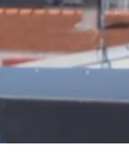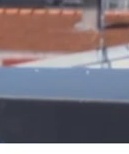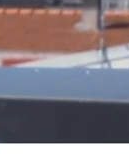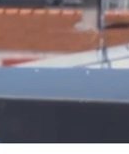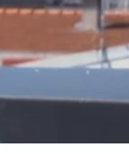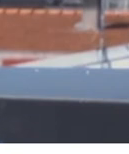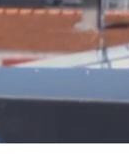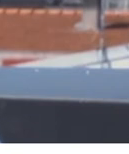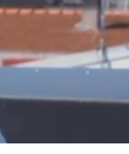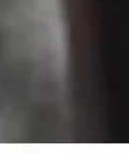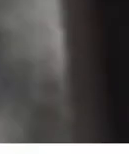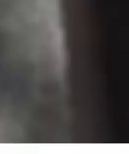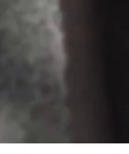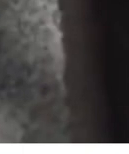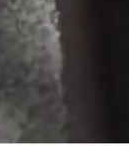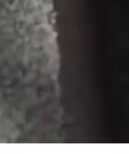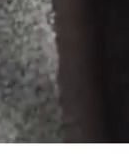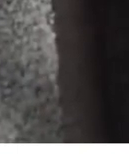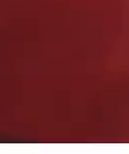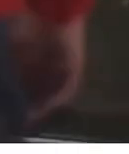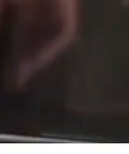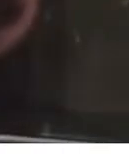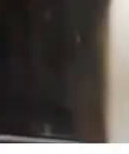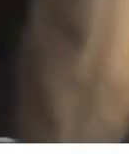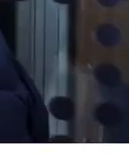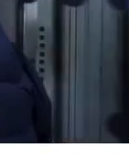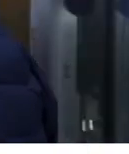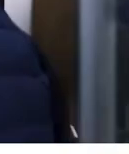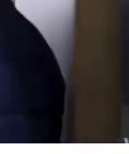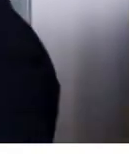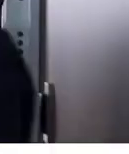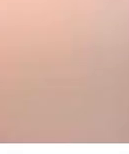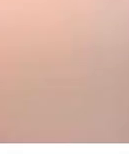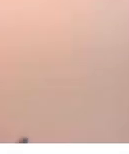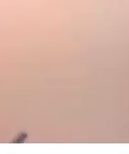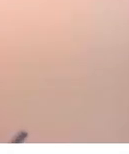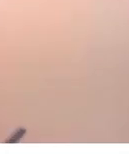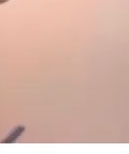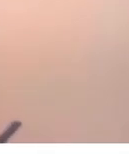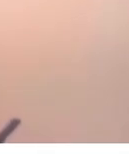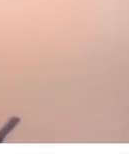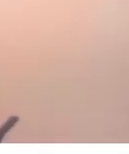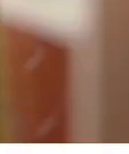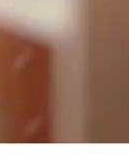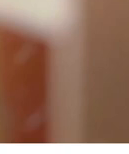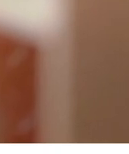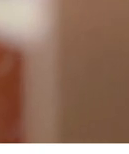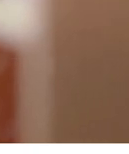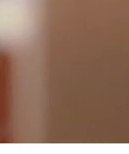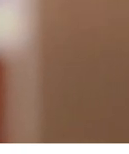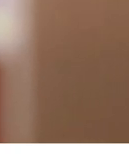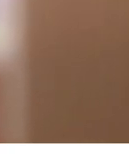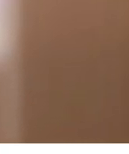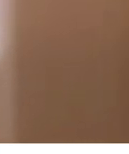y me mencionaron que estaba en curso o iba a estar en curso lo del ahorro